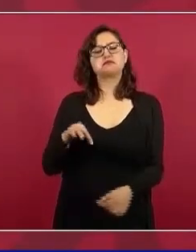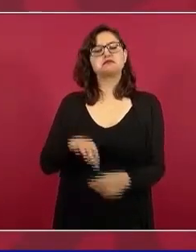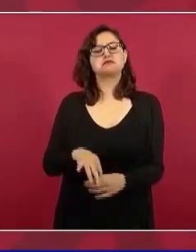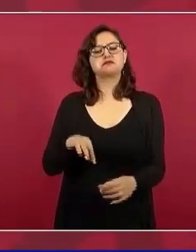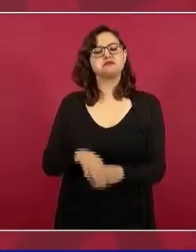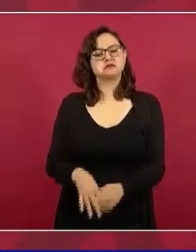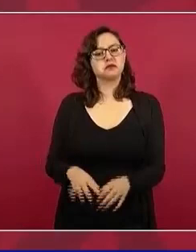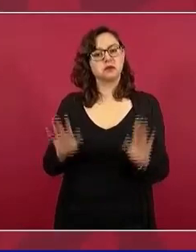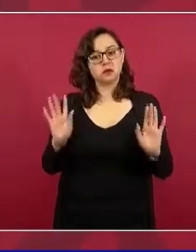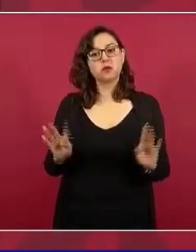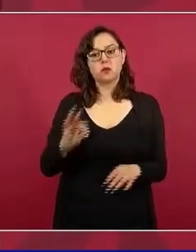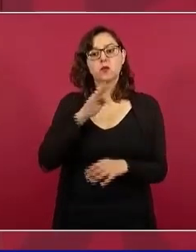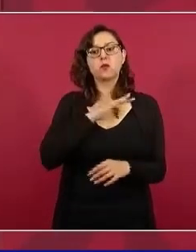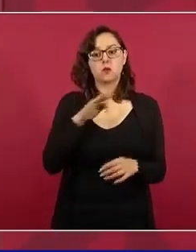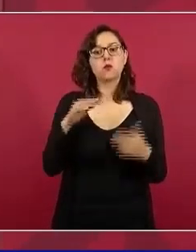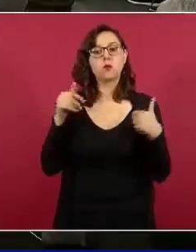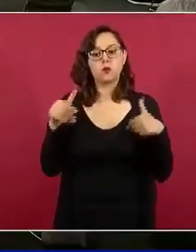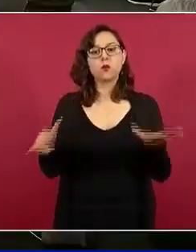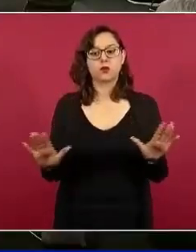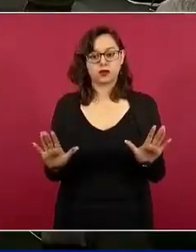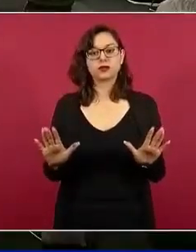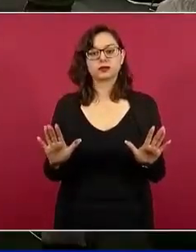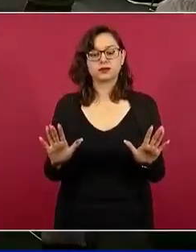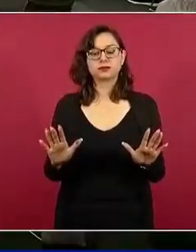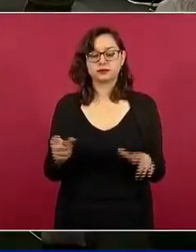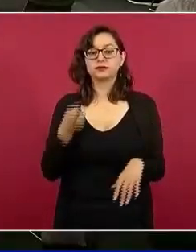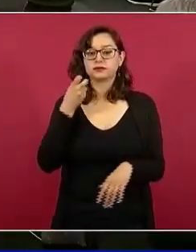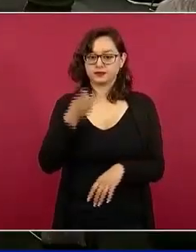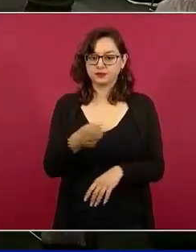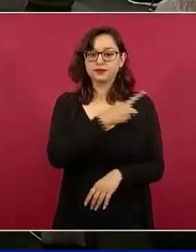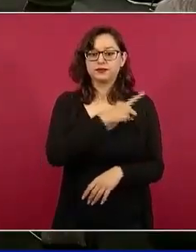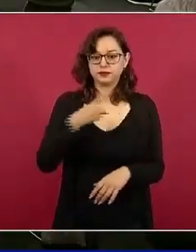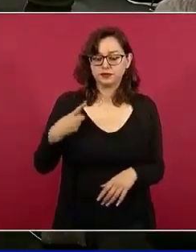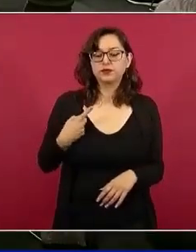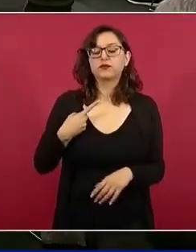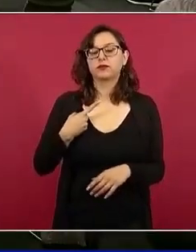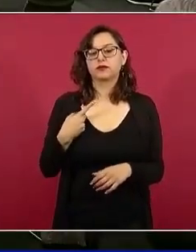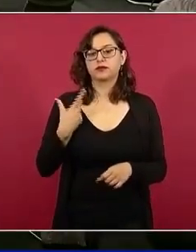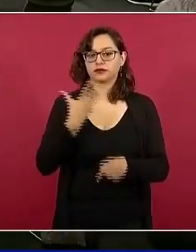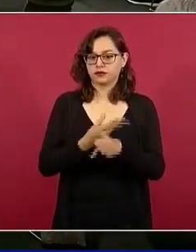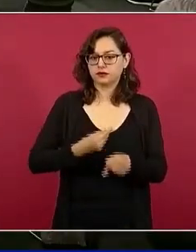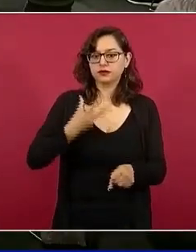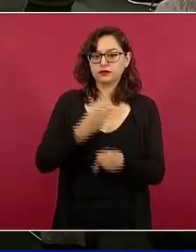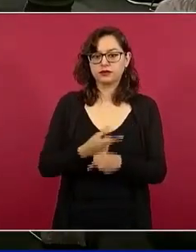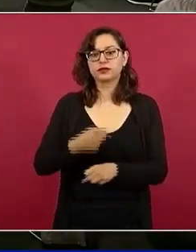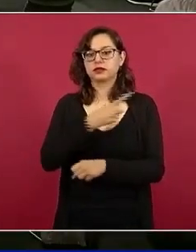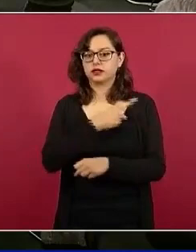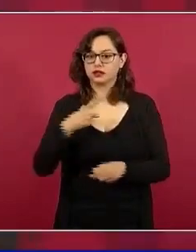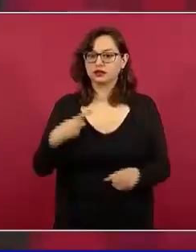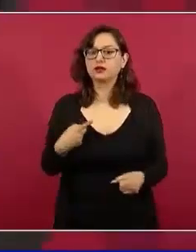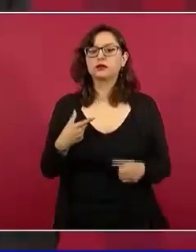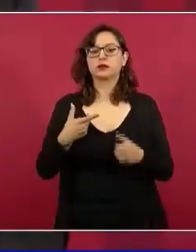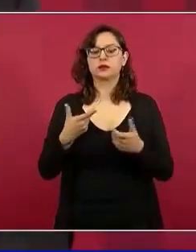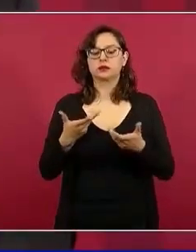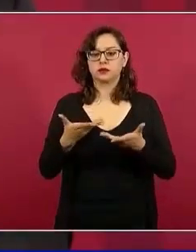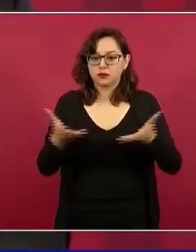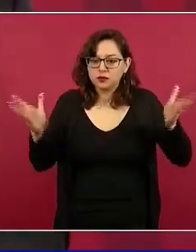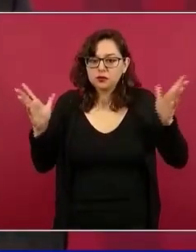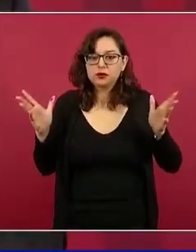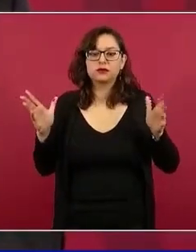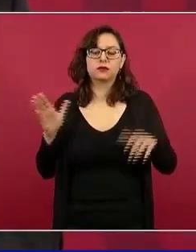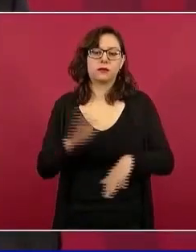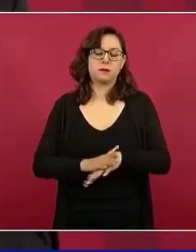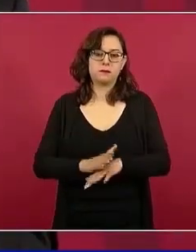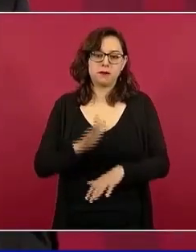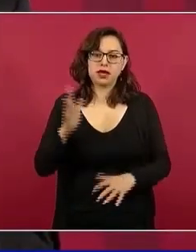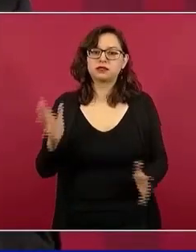manera, hay forma y tenemos que ampliar eso, no limitar la